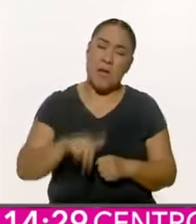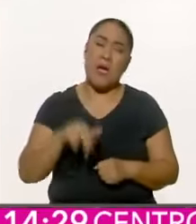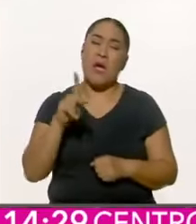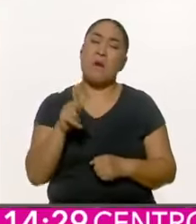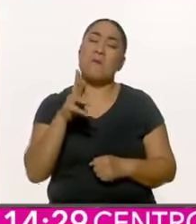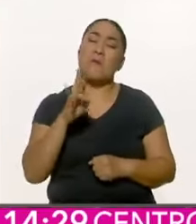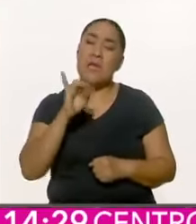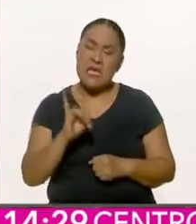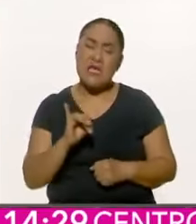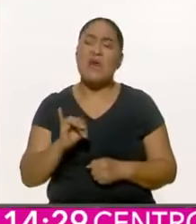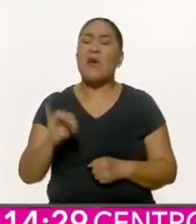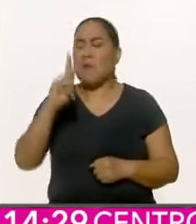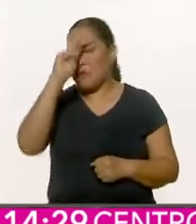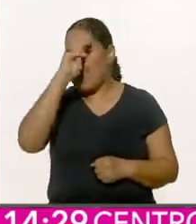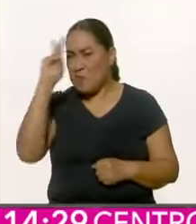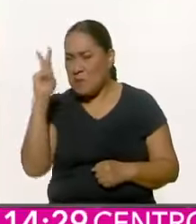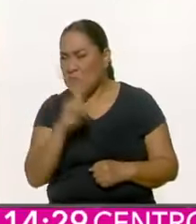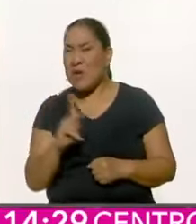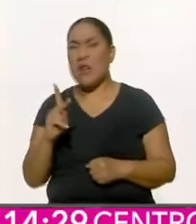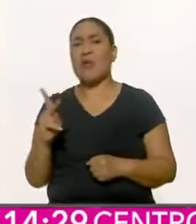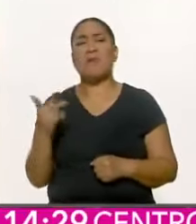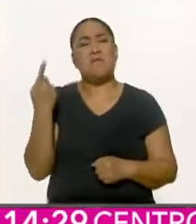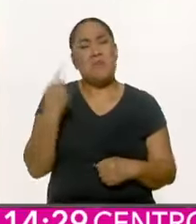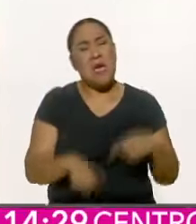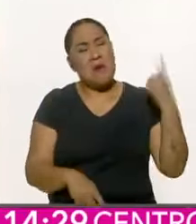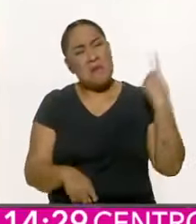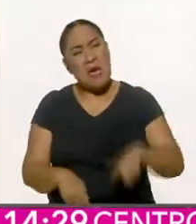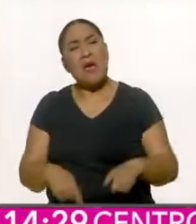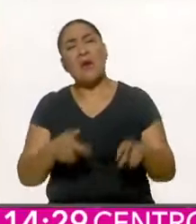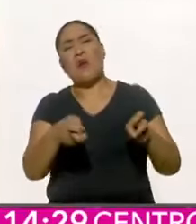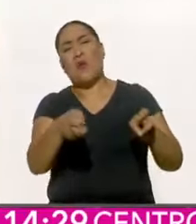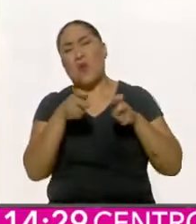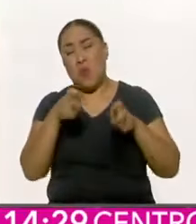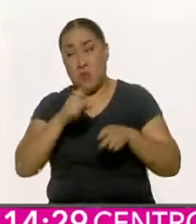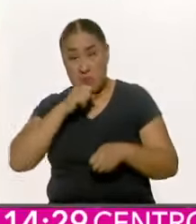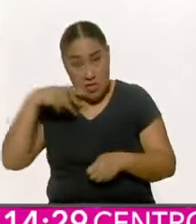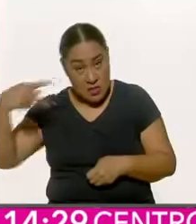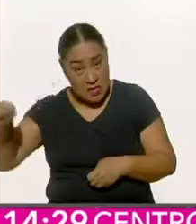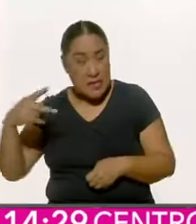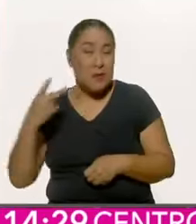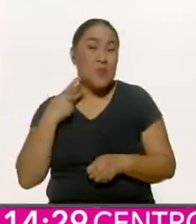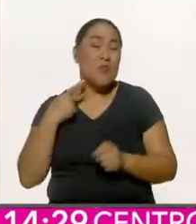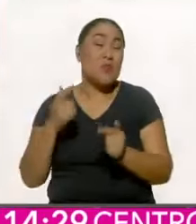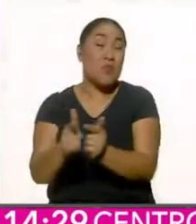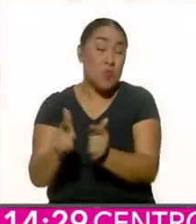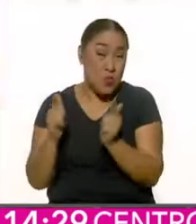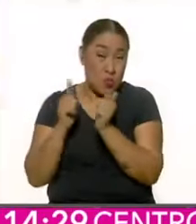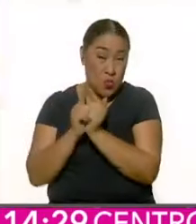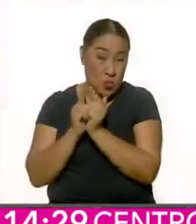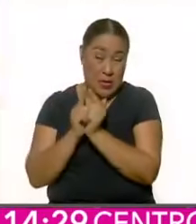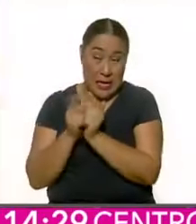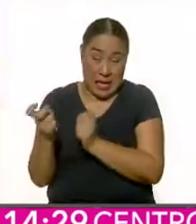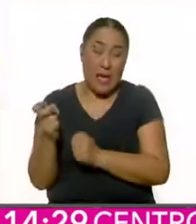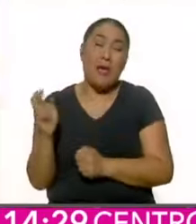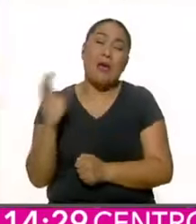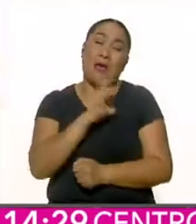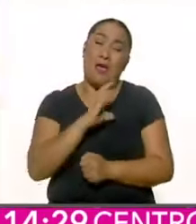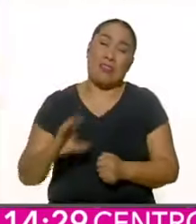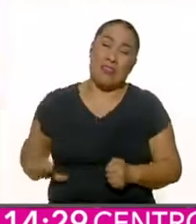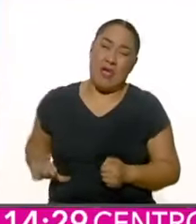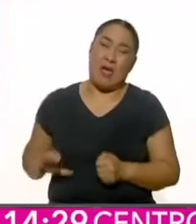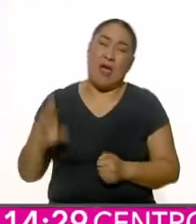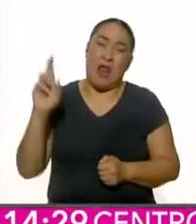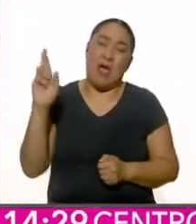que ha sido masacrado y sometido y saqueado por estos partidos a los que esta falsa candidata